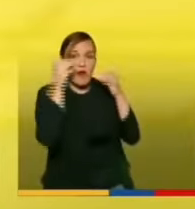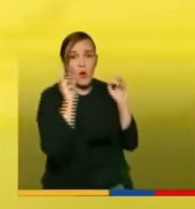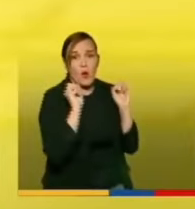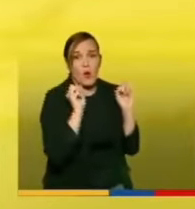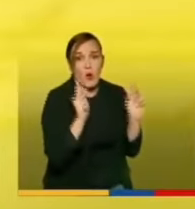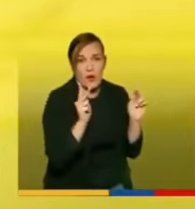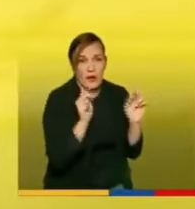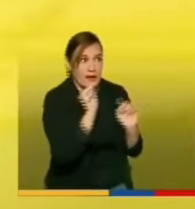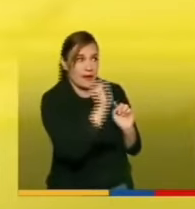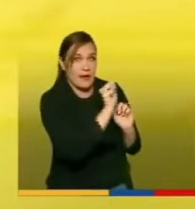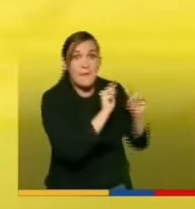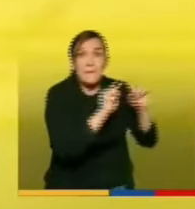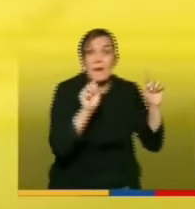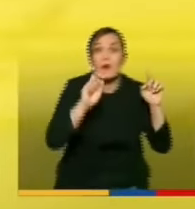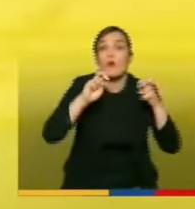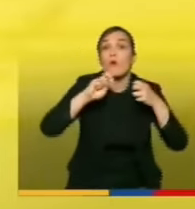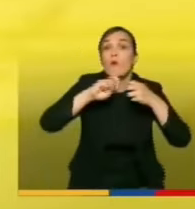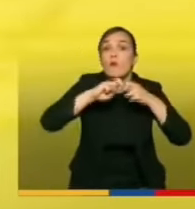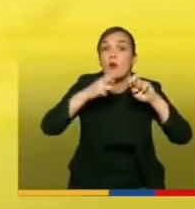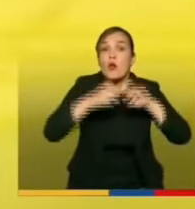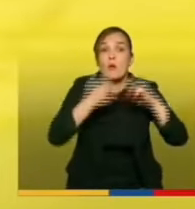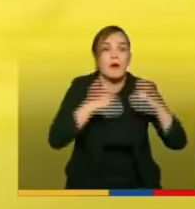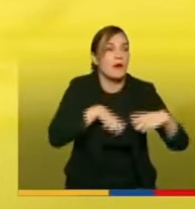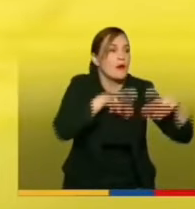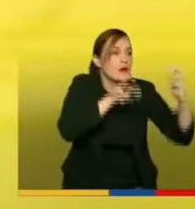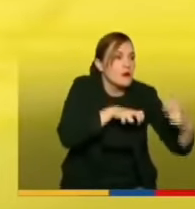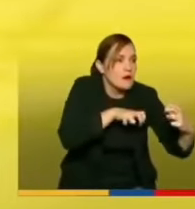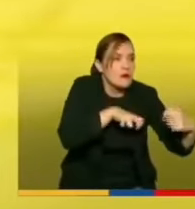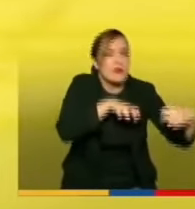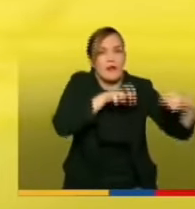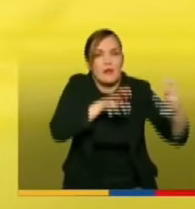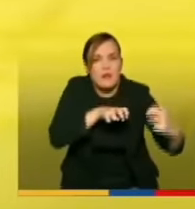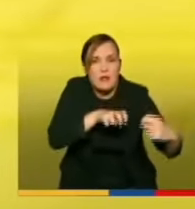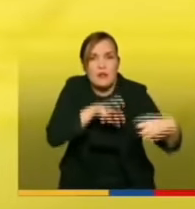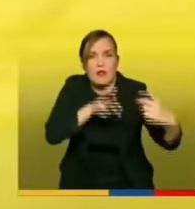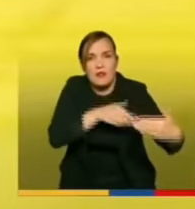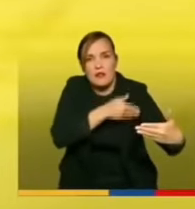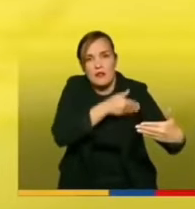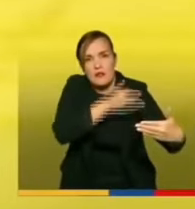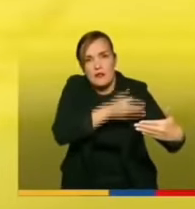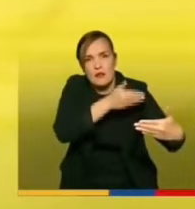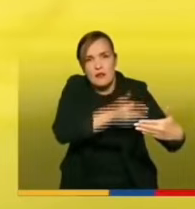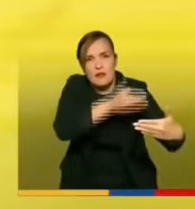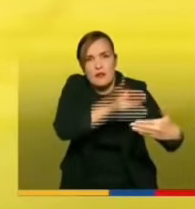nuestro no está en sentarnos periódicamente a plantear la paz